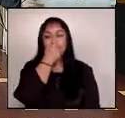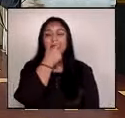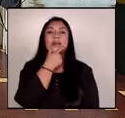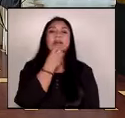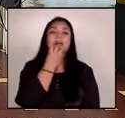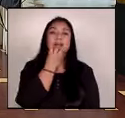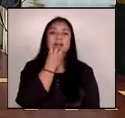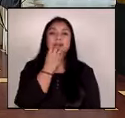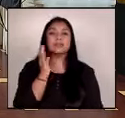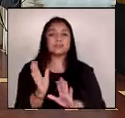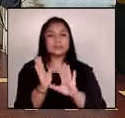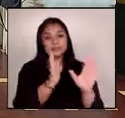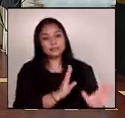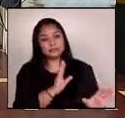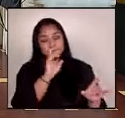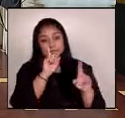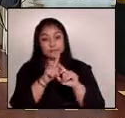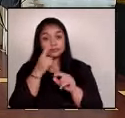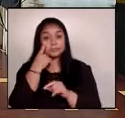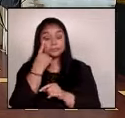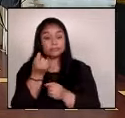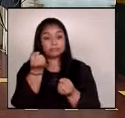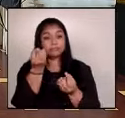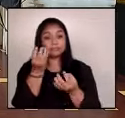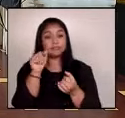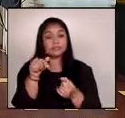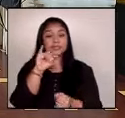Gracias, señor